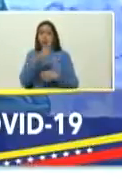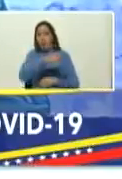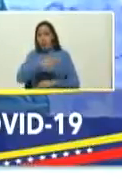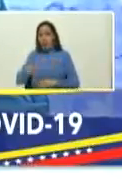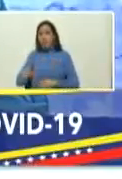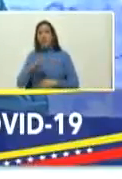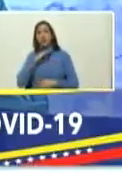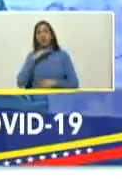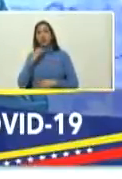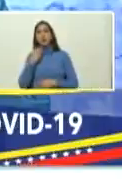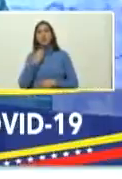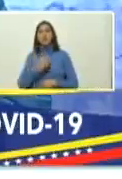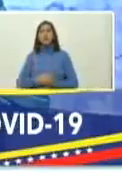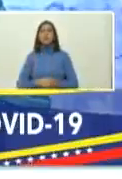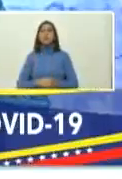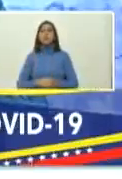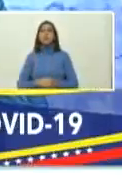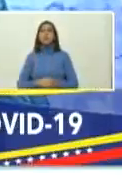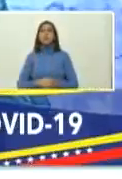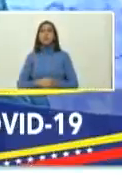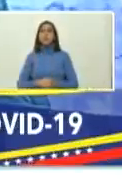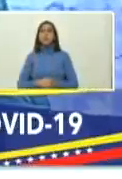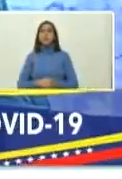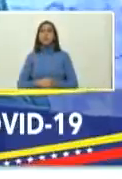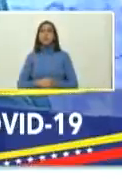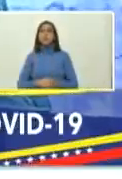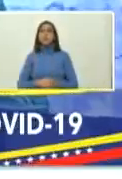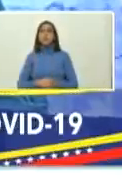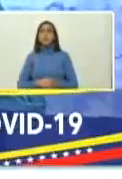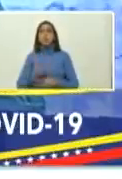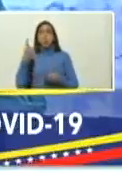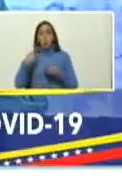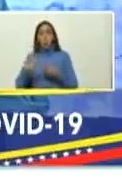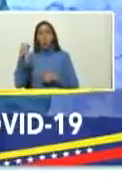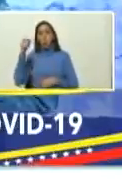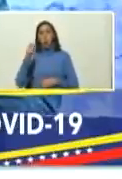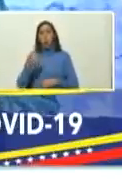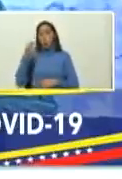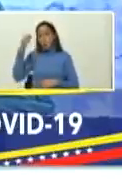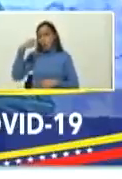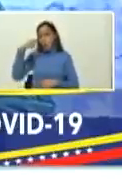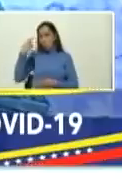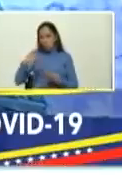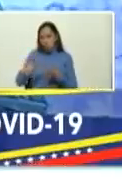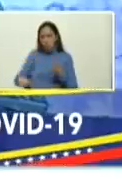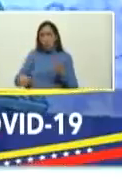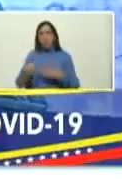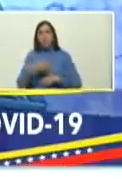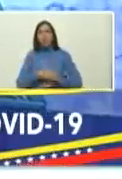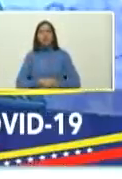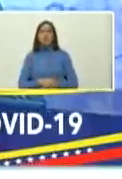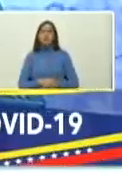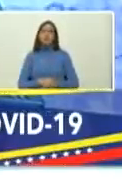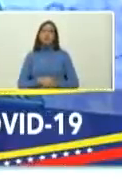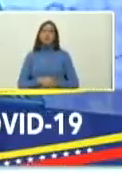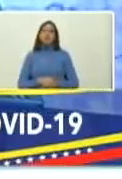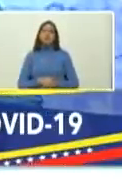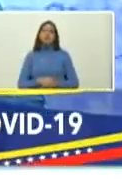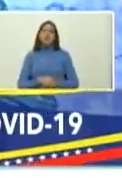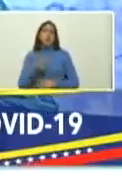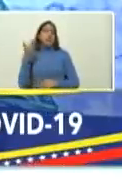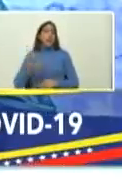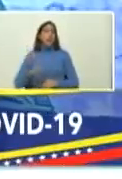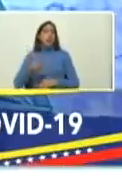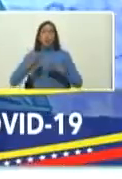cuántas vidas y así por el estilo el farapivir también y otros más de los medicamentos más